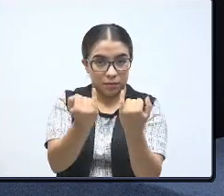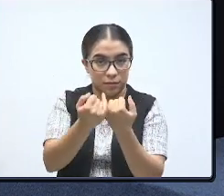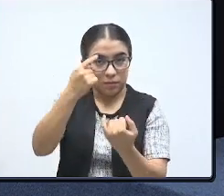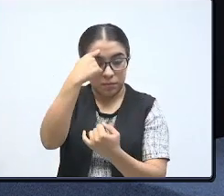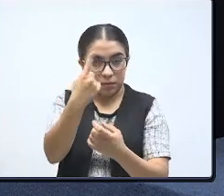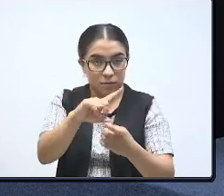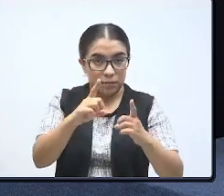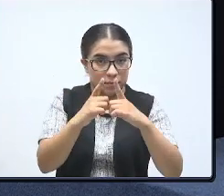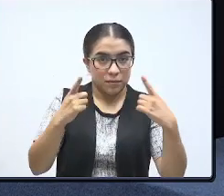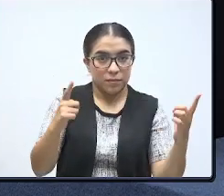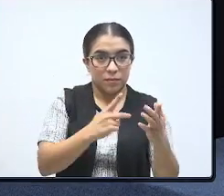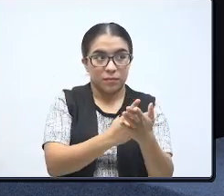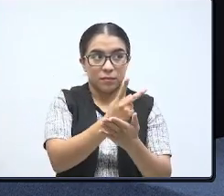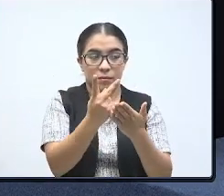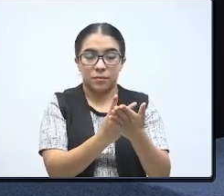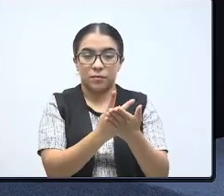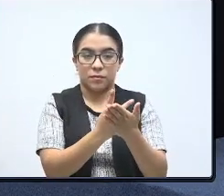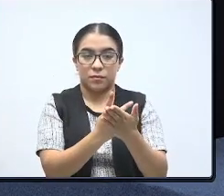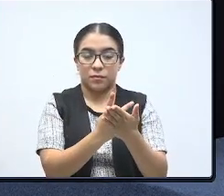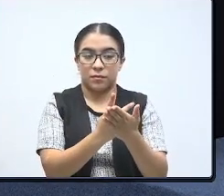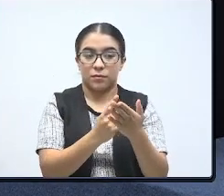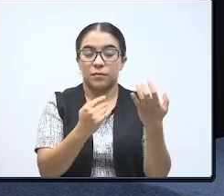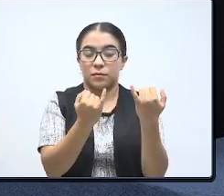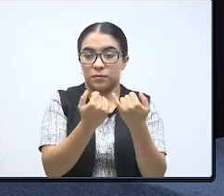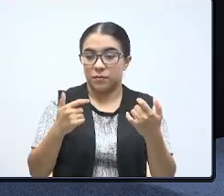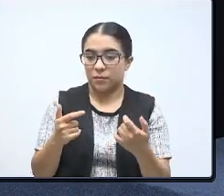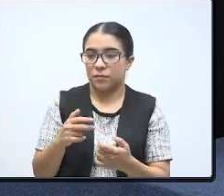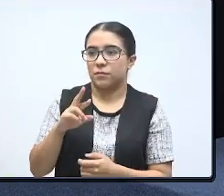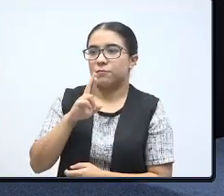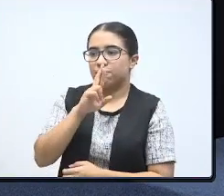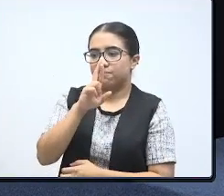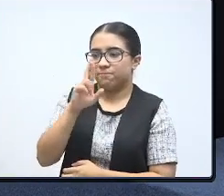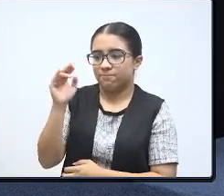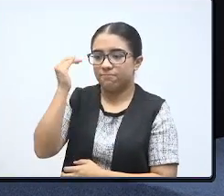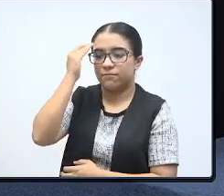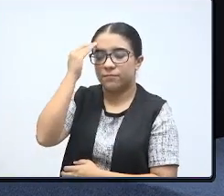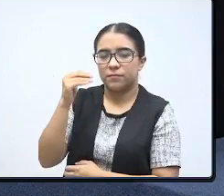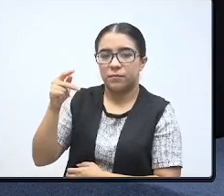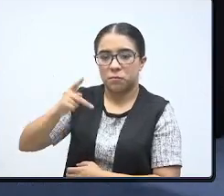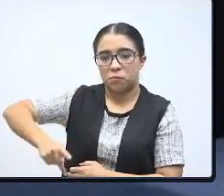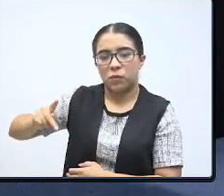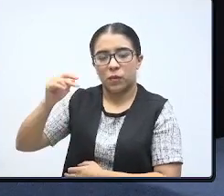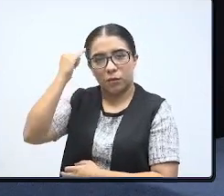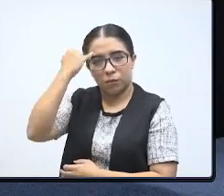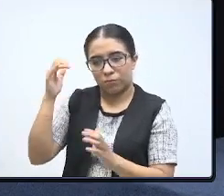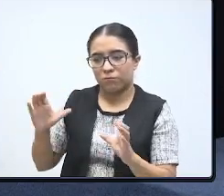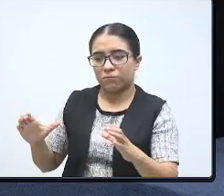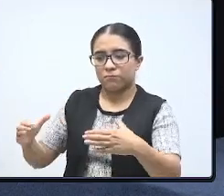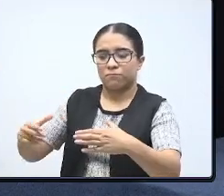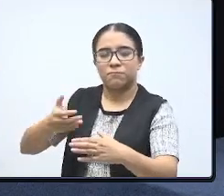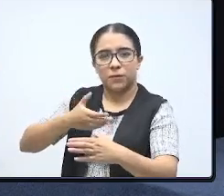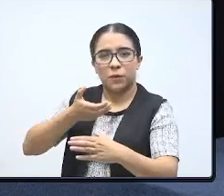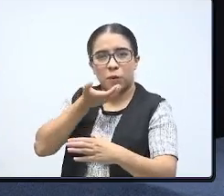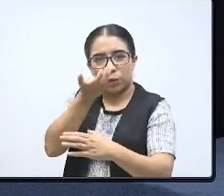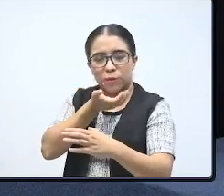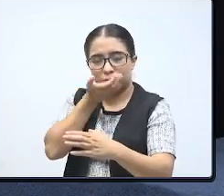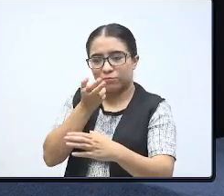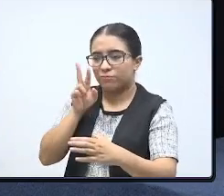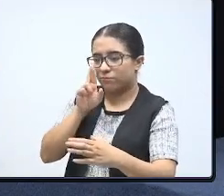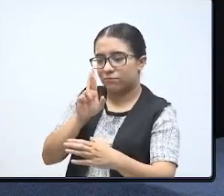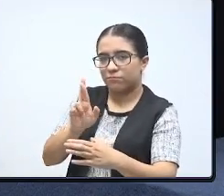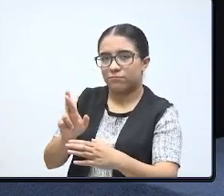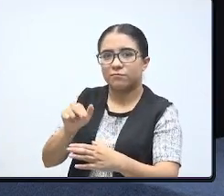desarrollar programas educativos que reconocen la herencia cultural de los pueblos y comunidades indígenas o afromexicanas.